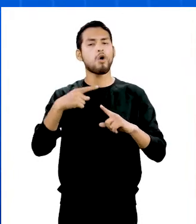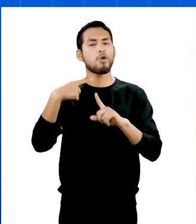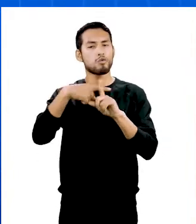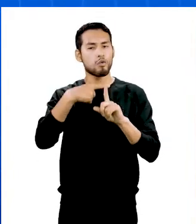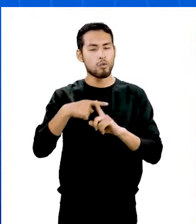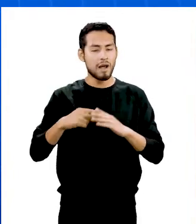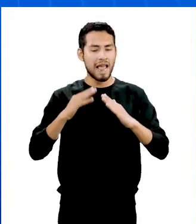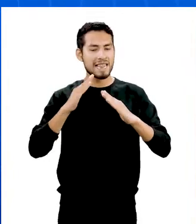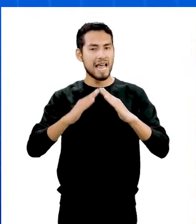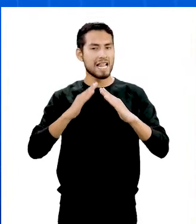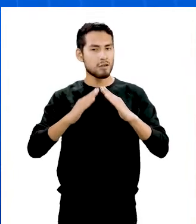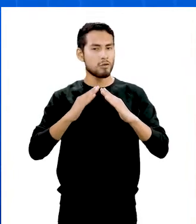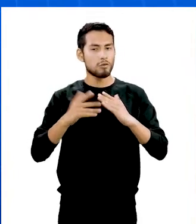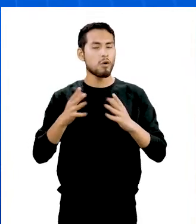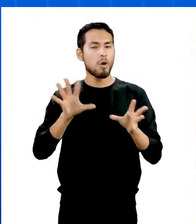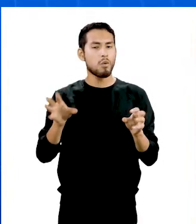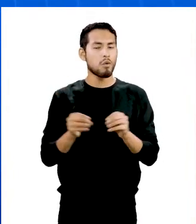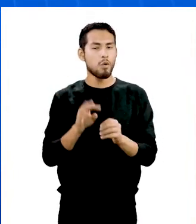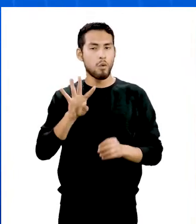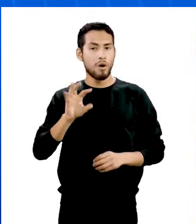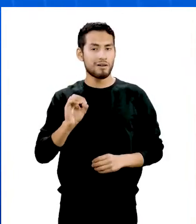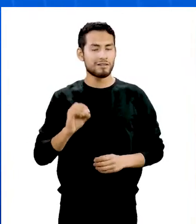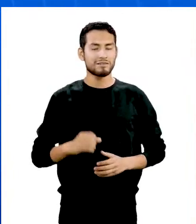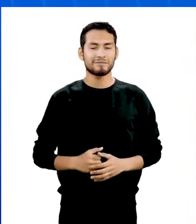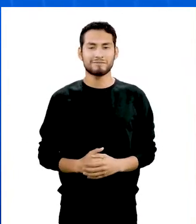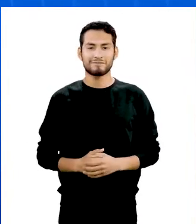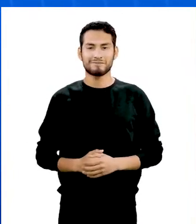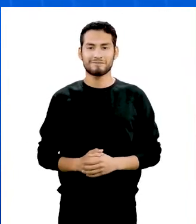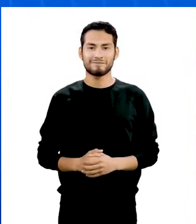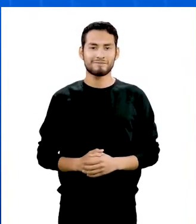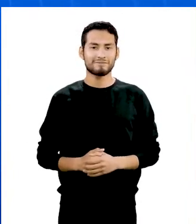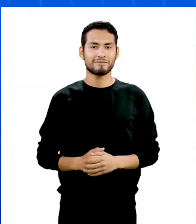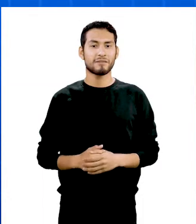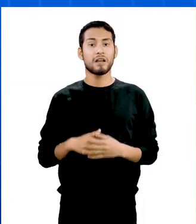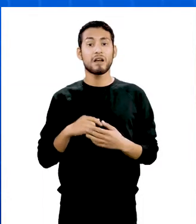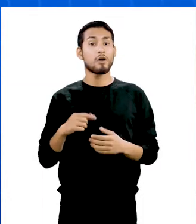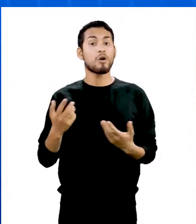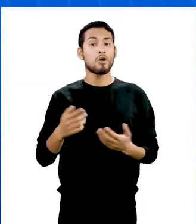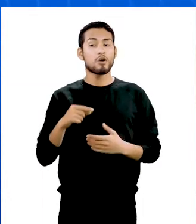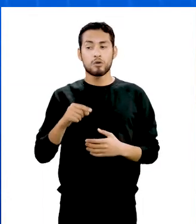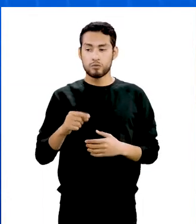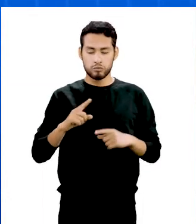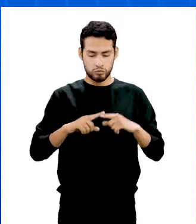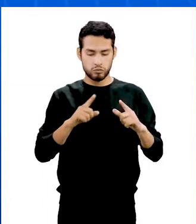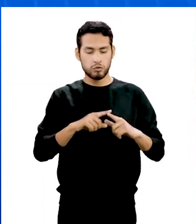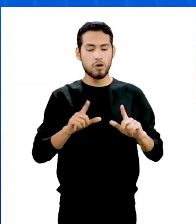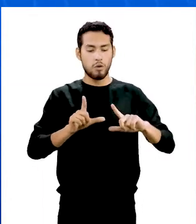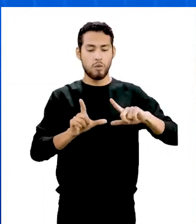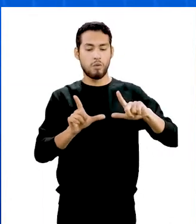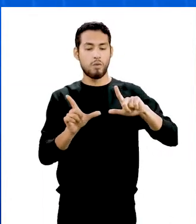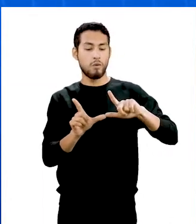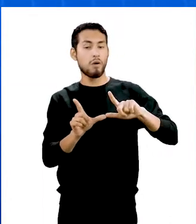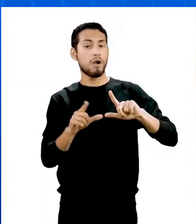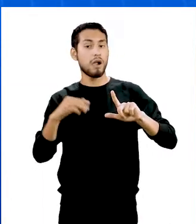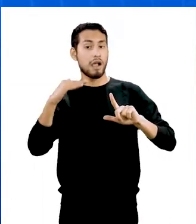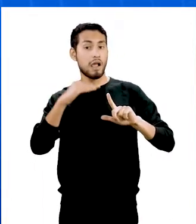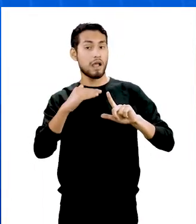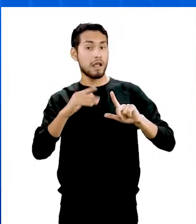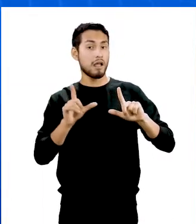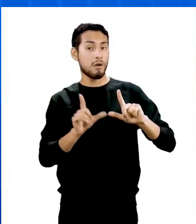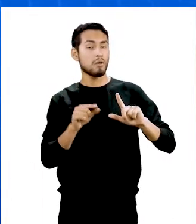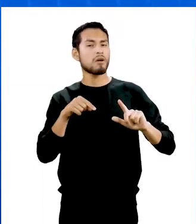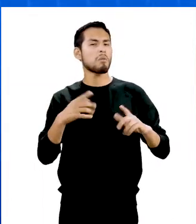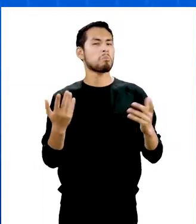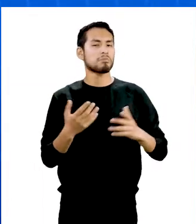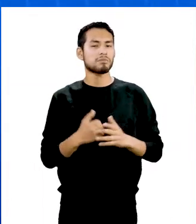sumarlos, obtenemos el número 40. Cuando buscamos hallar el área del romboide, multiplicamos base